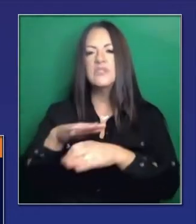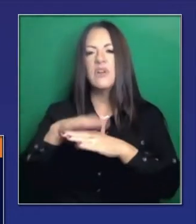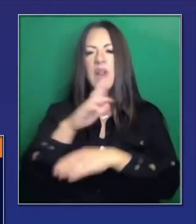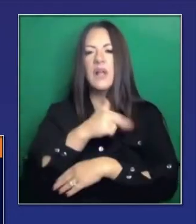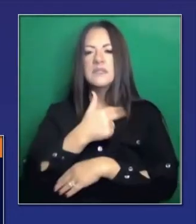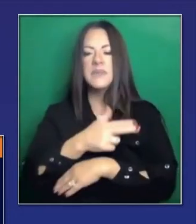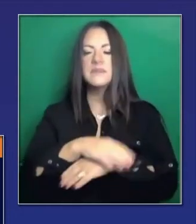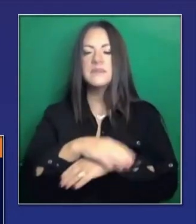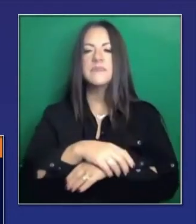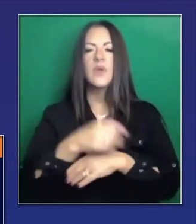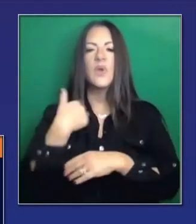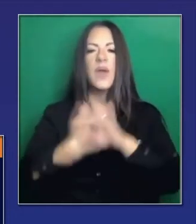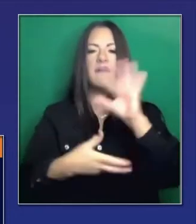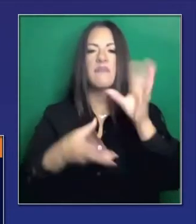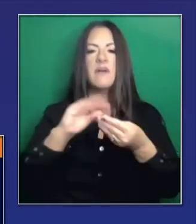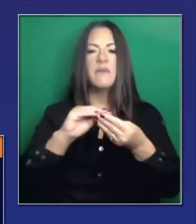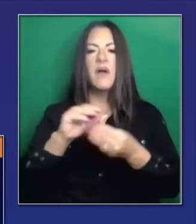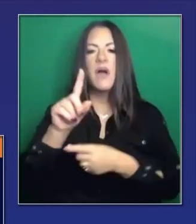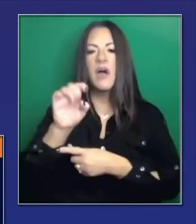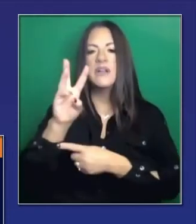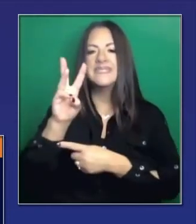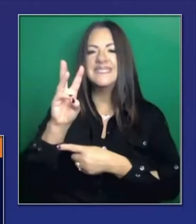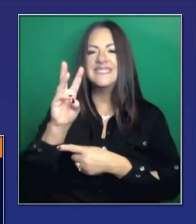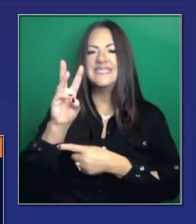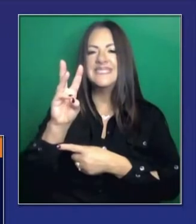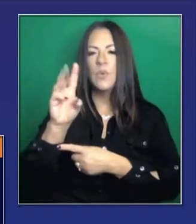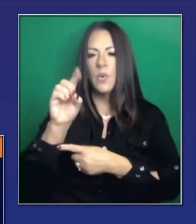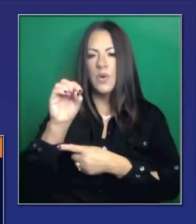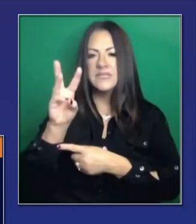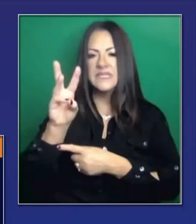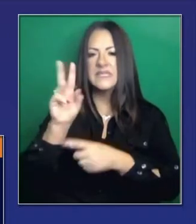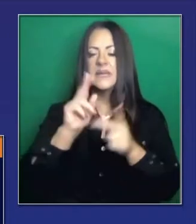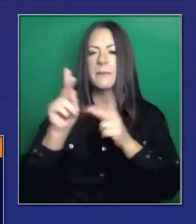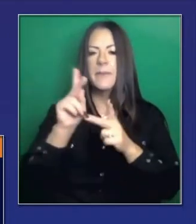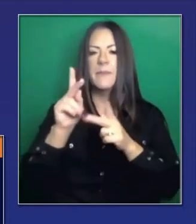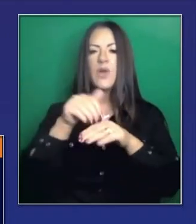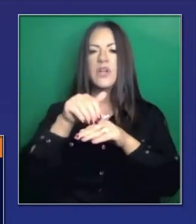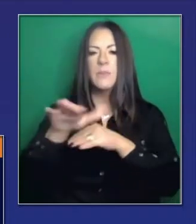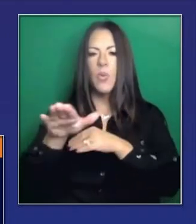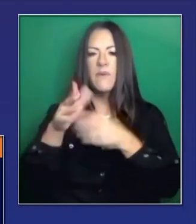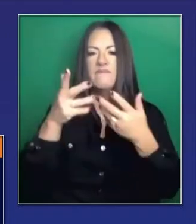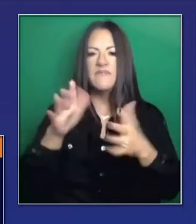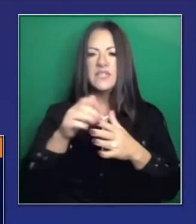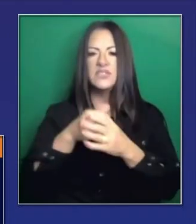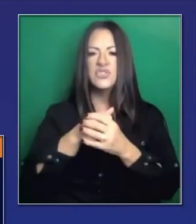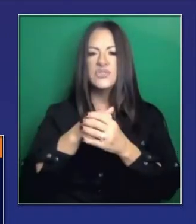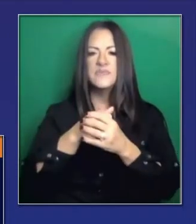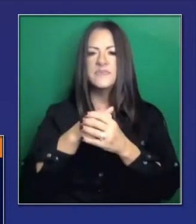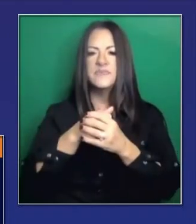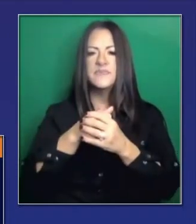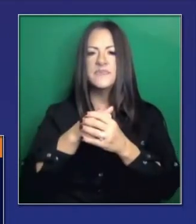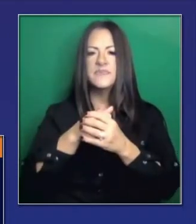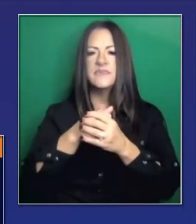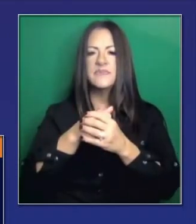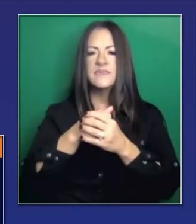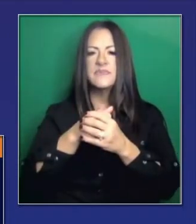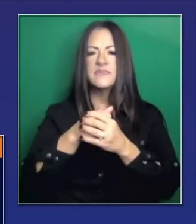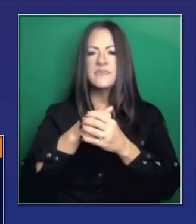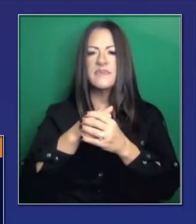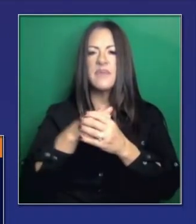desplegadas. 160 en las estaciones médicas de California. Que son sistemas para